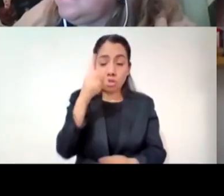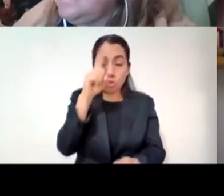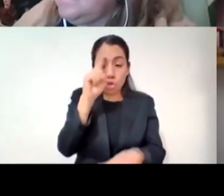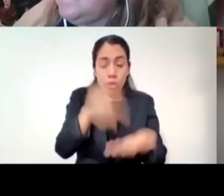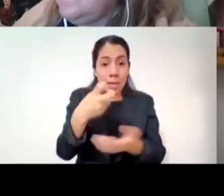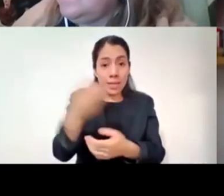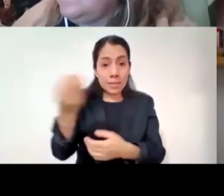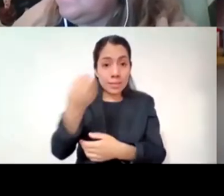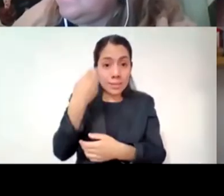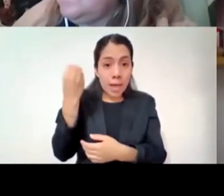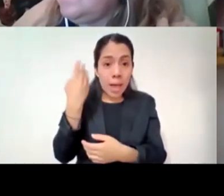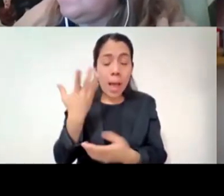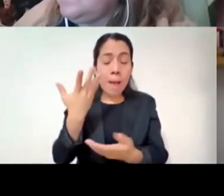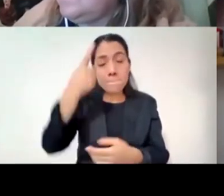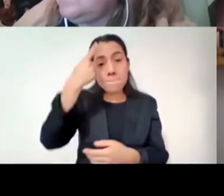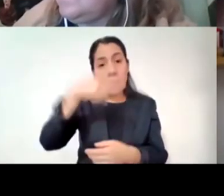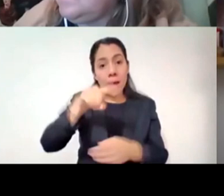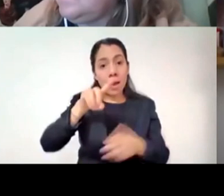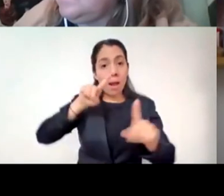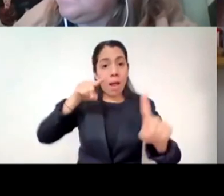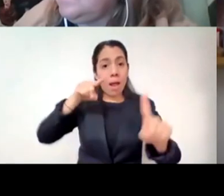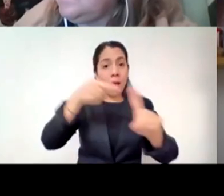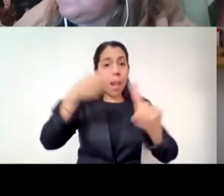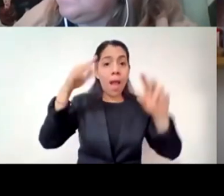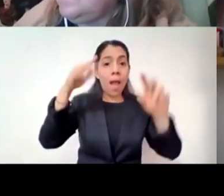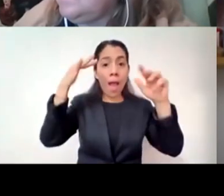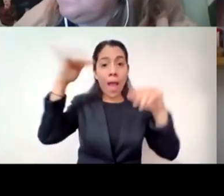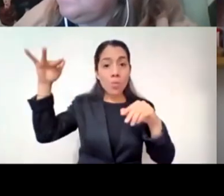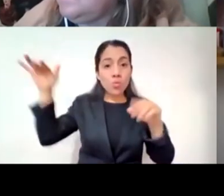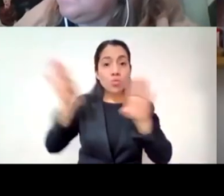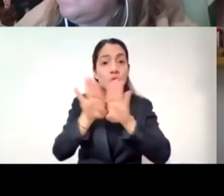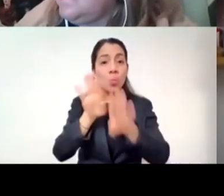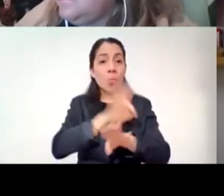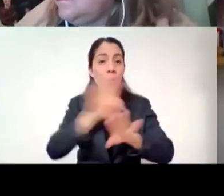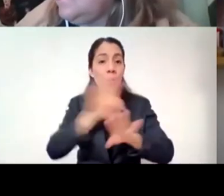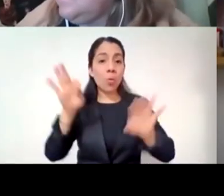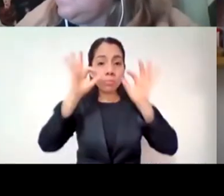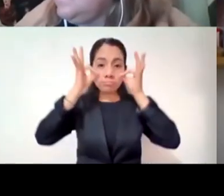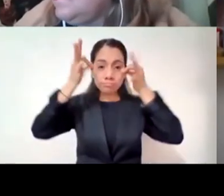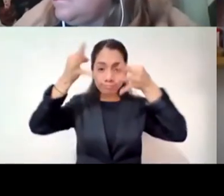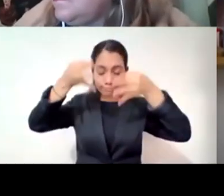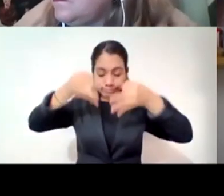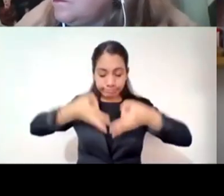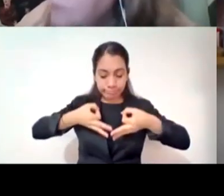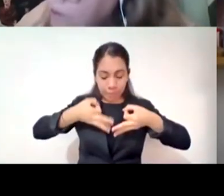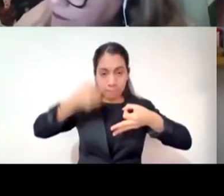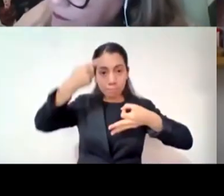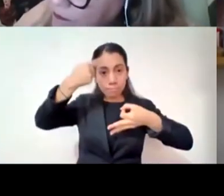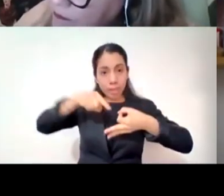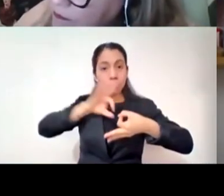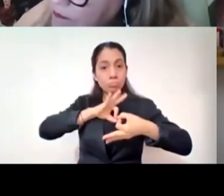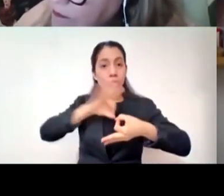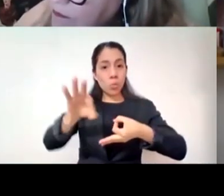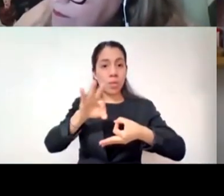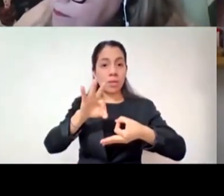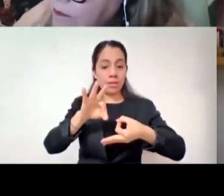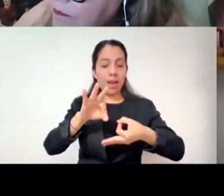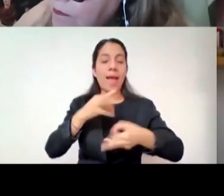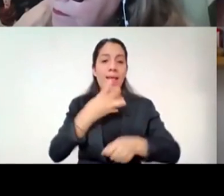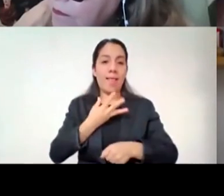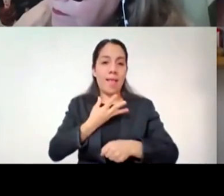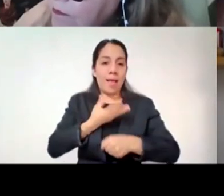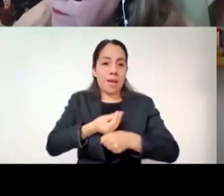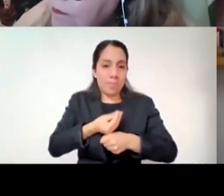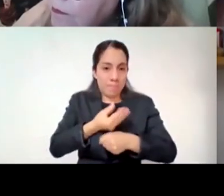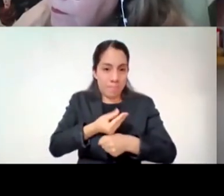reconocernos y en un ratito más también hablaré de algunos puntos de lo que sí es importante hacer o no hacer como adulto en el acompañamiento con los niños y